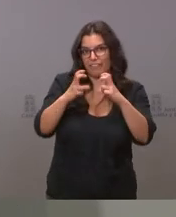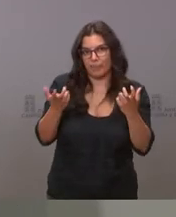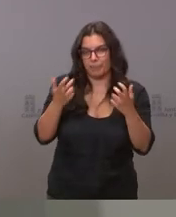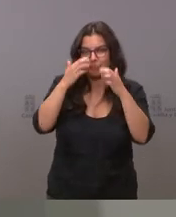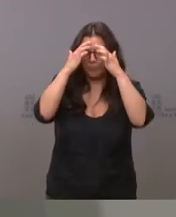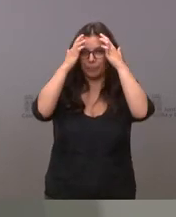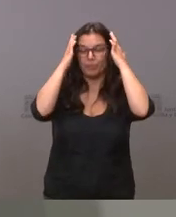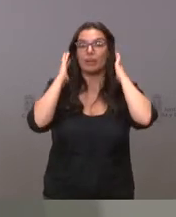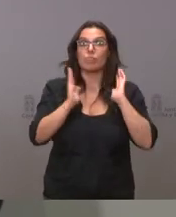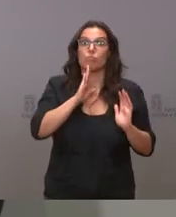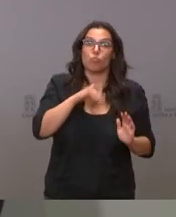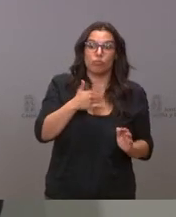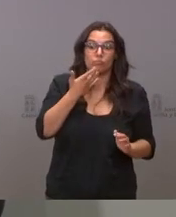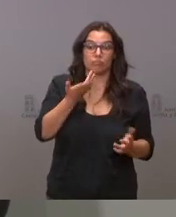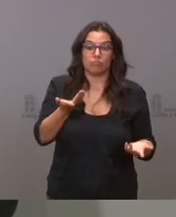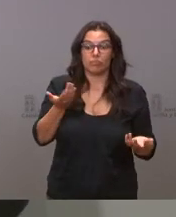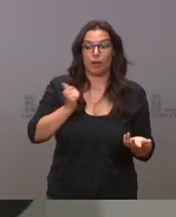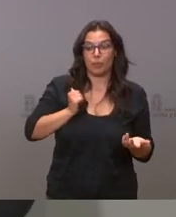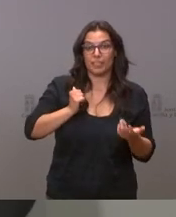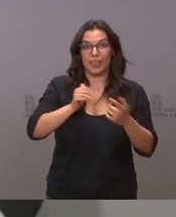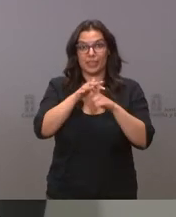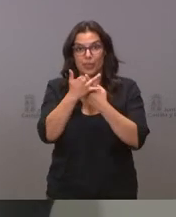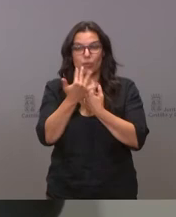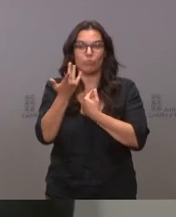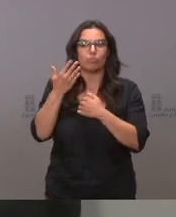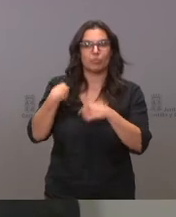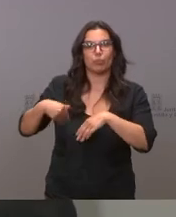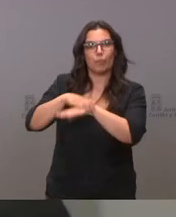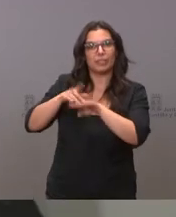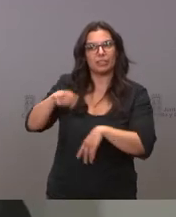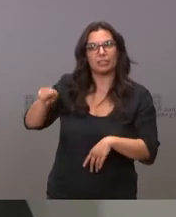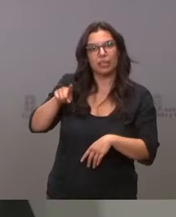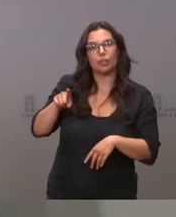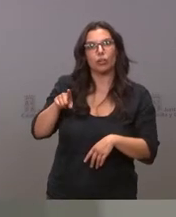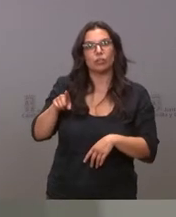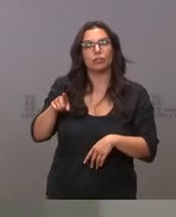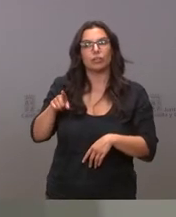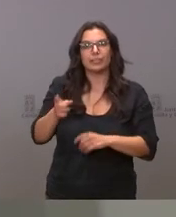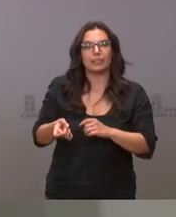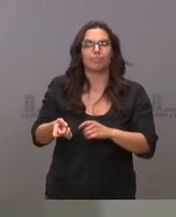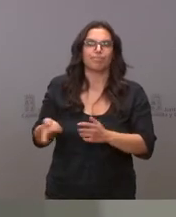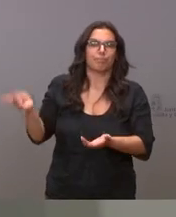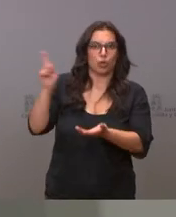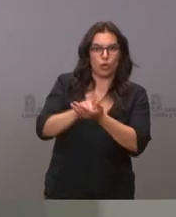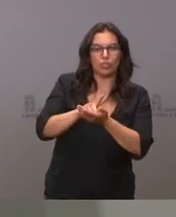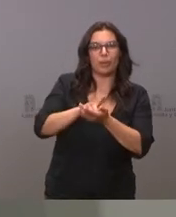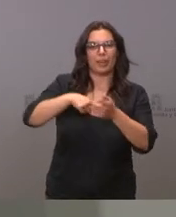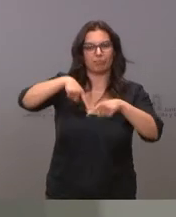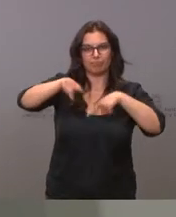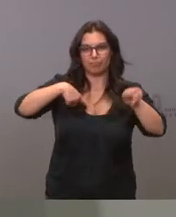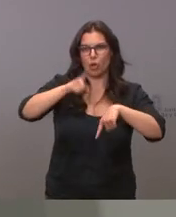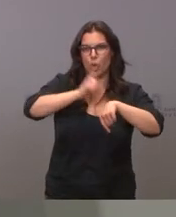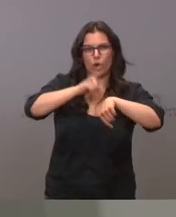que aprovechando la circunstancia pues el ministerio recuperase todas las frecuencias